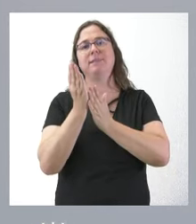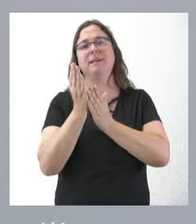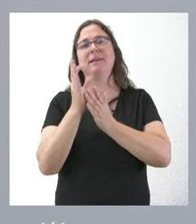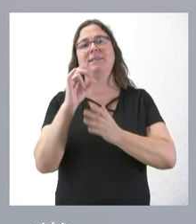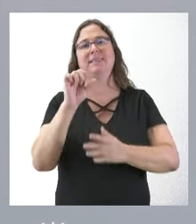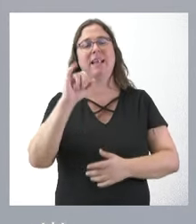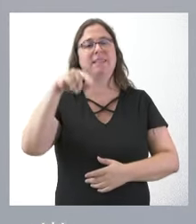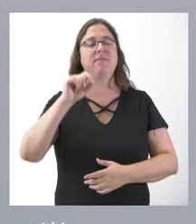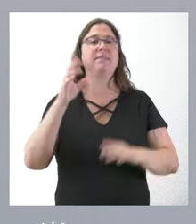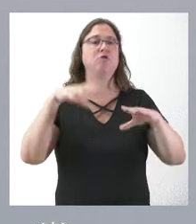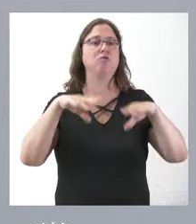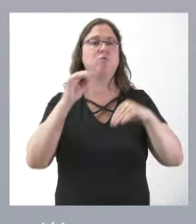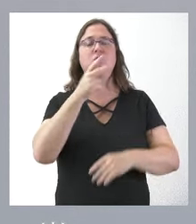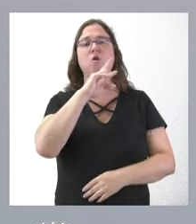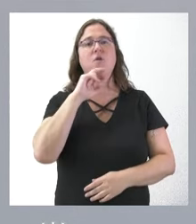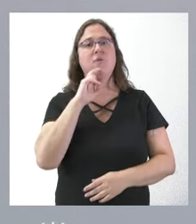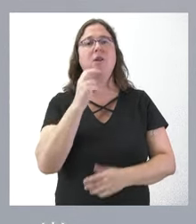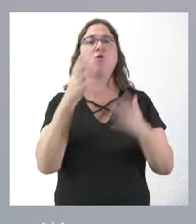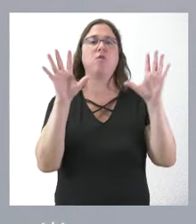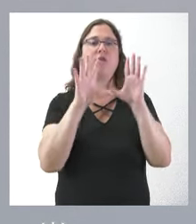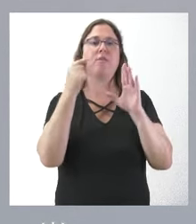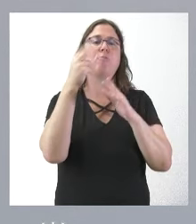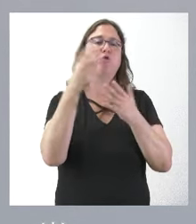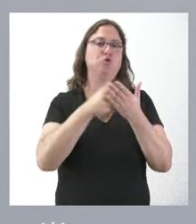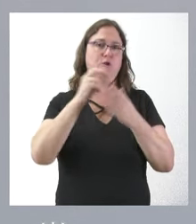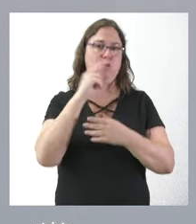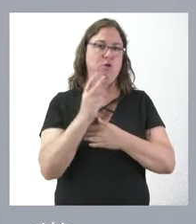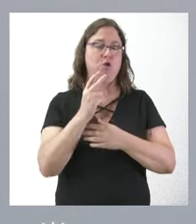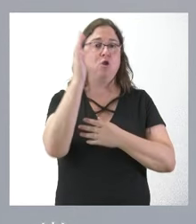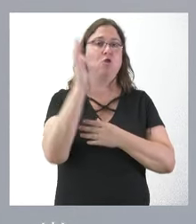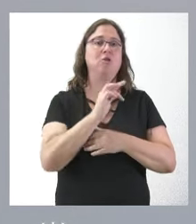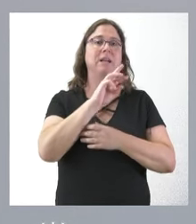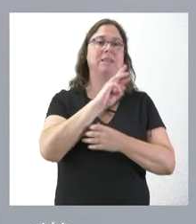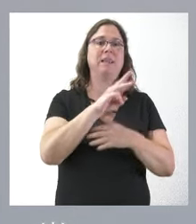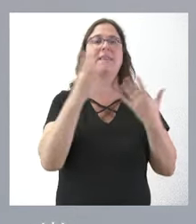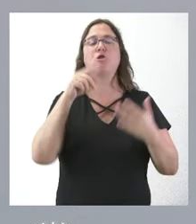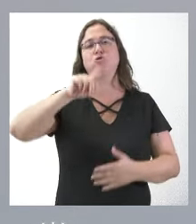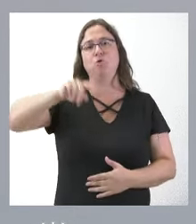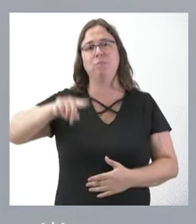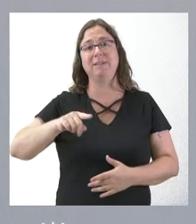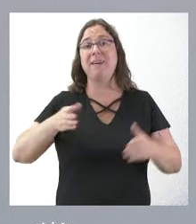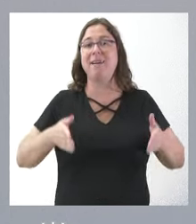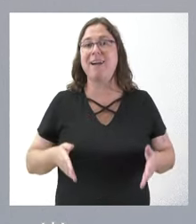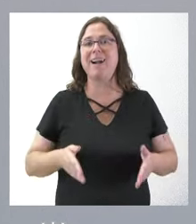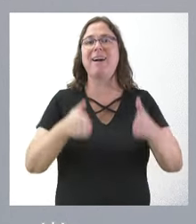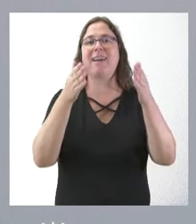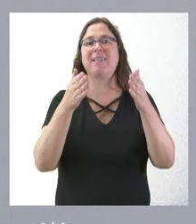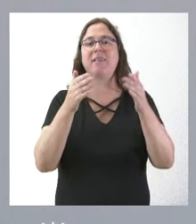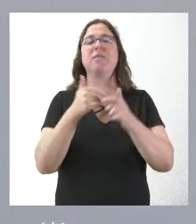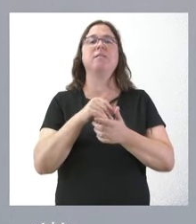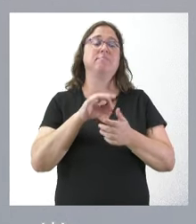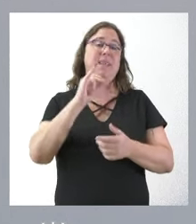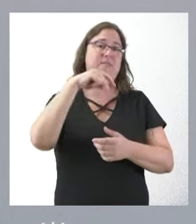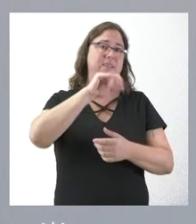Burgos por valor de 10,8 millones de euros. La duración prevista son 38 meses. Estamos hablando de una carretera que discurre entre salas de los